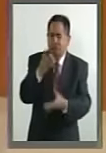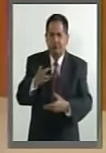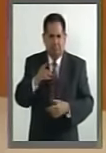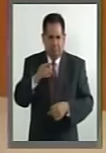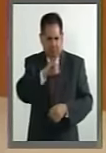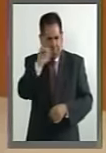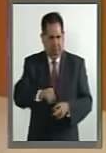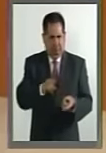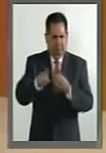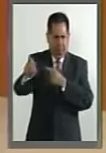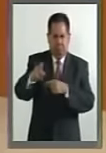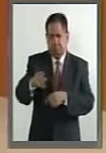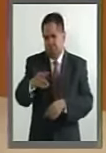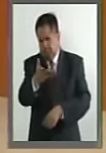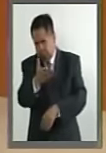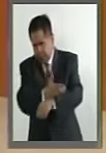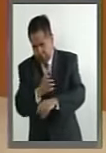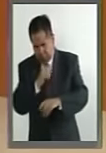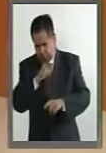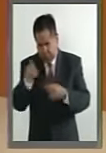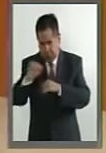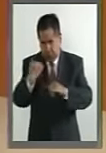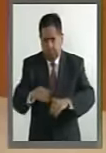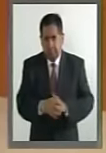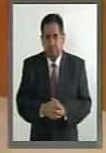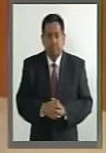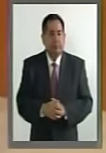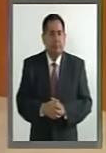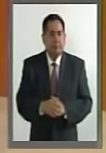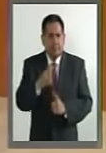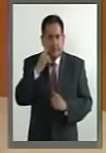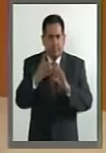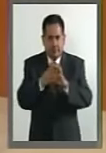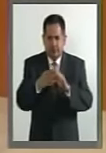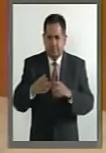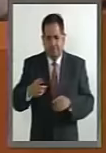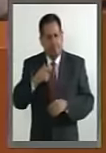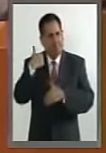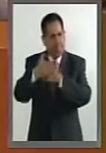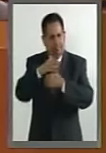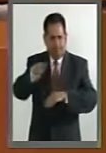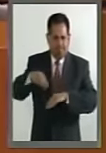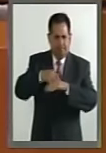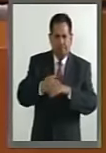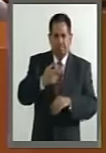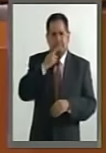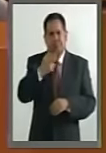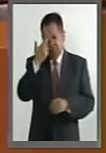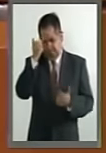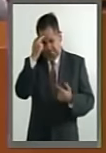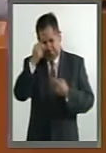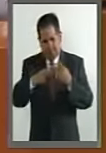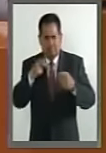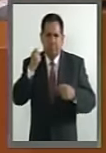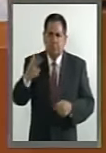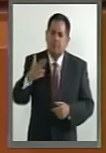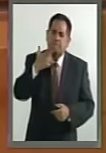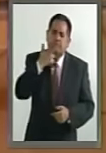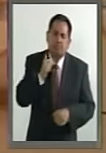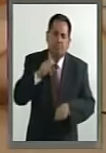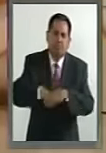insulto, compañera. Y yo creo que vengan otra vez con mejores argumentos para defender aquí a su inútil presidente.